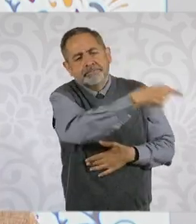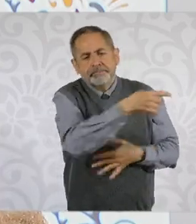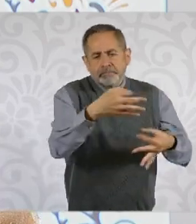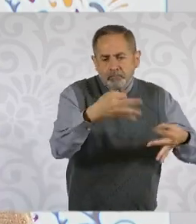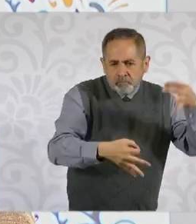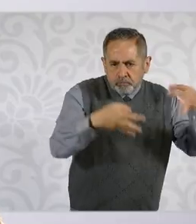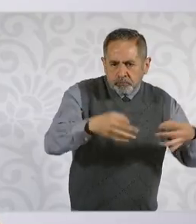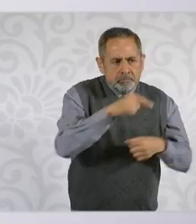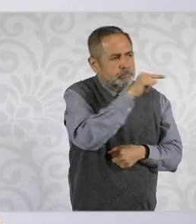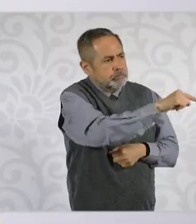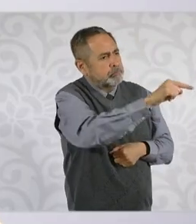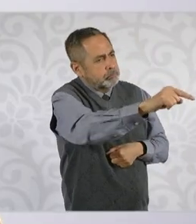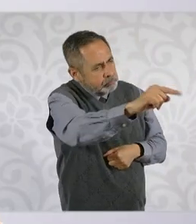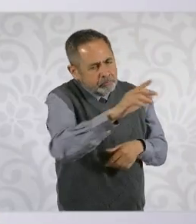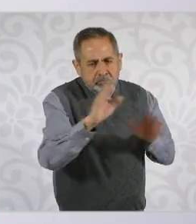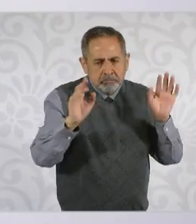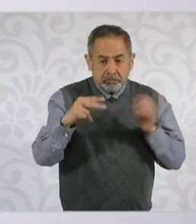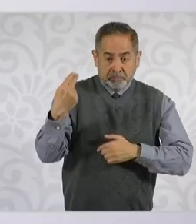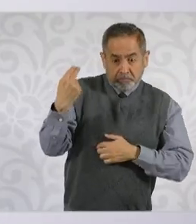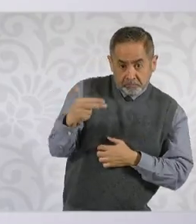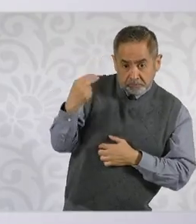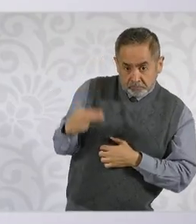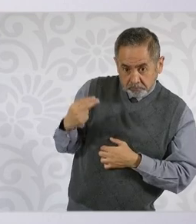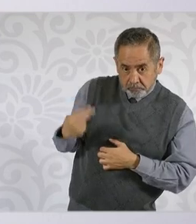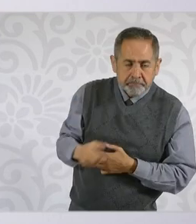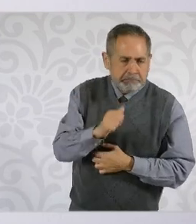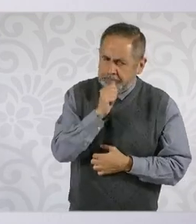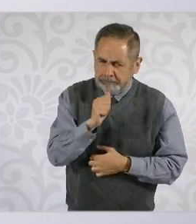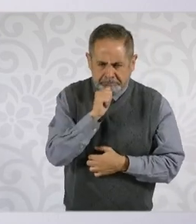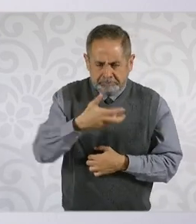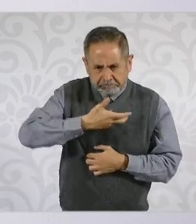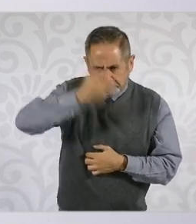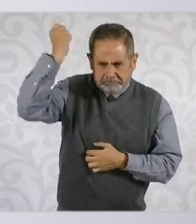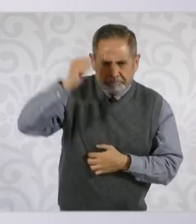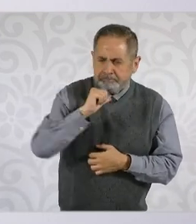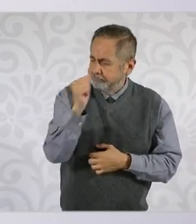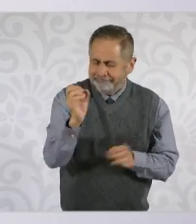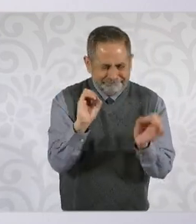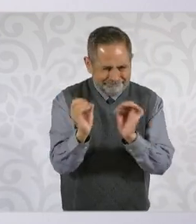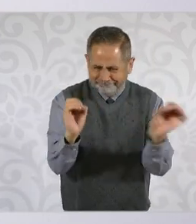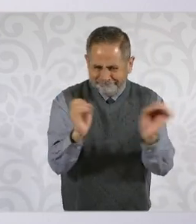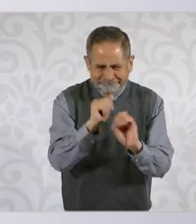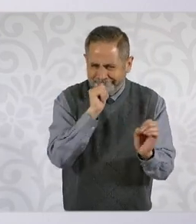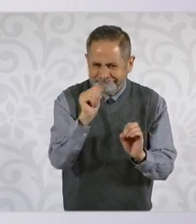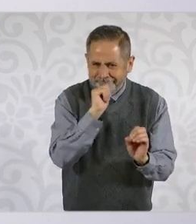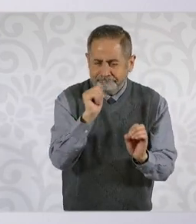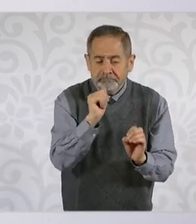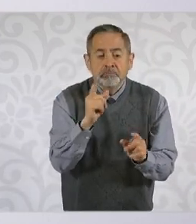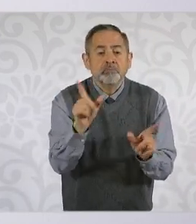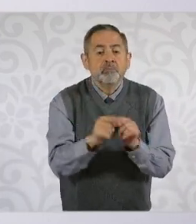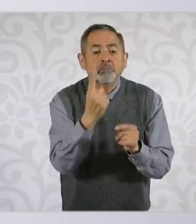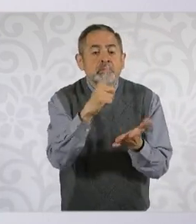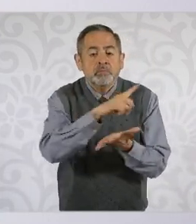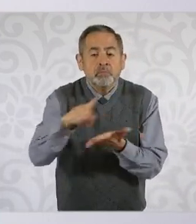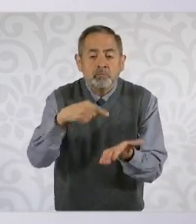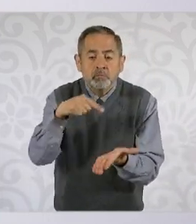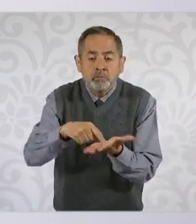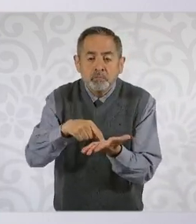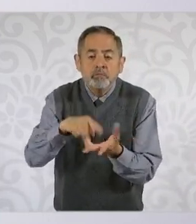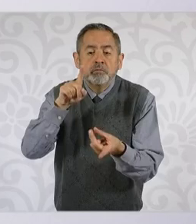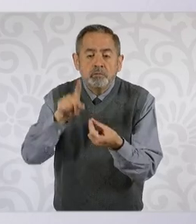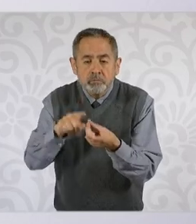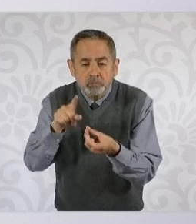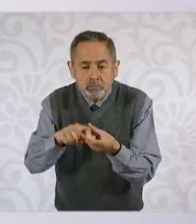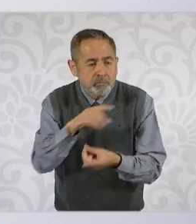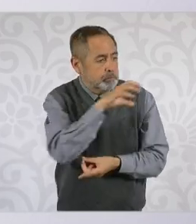fin de semana y sigue el proceso para la elección de jueces, magistrados y ministros y ministras de